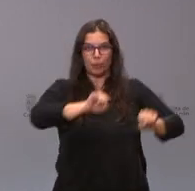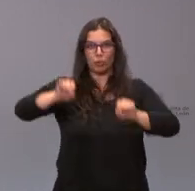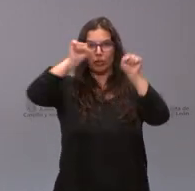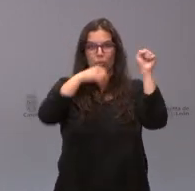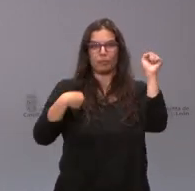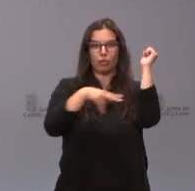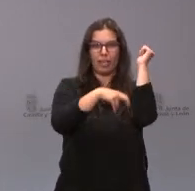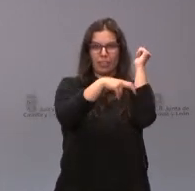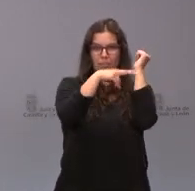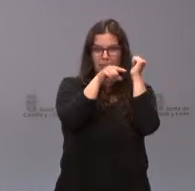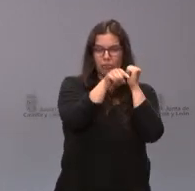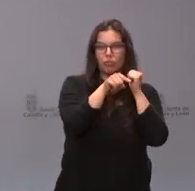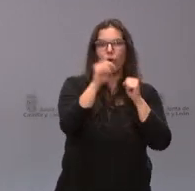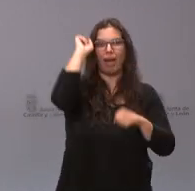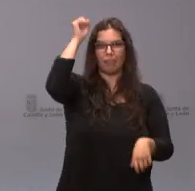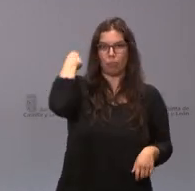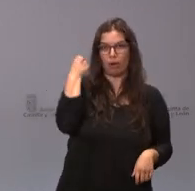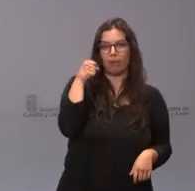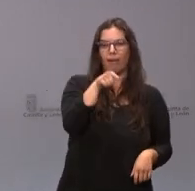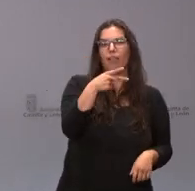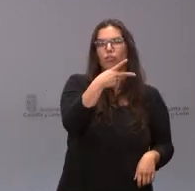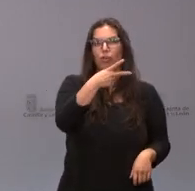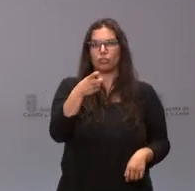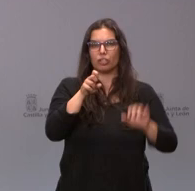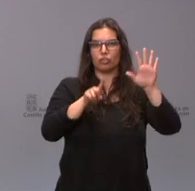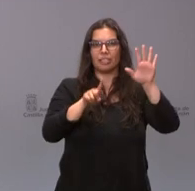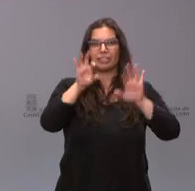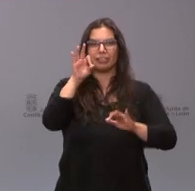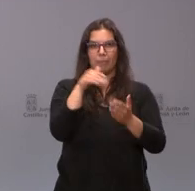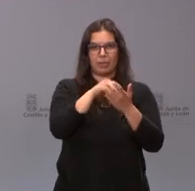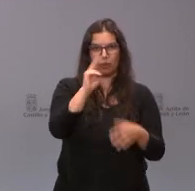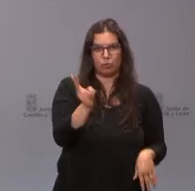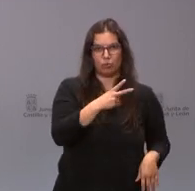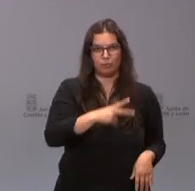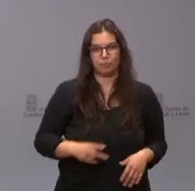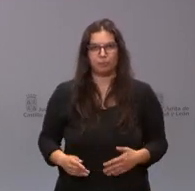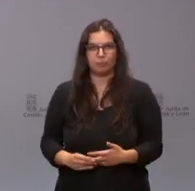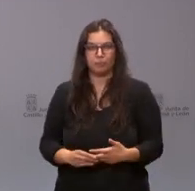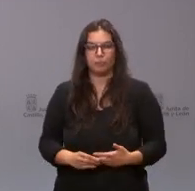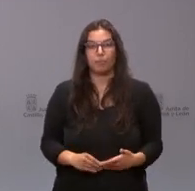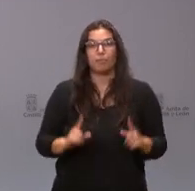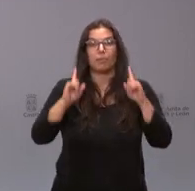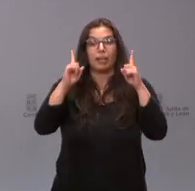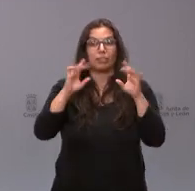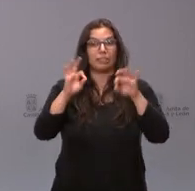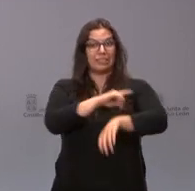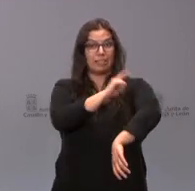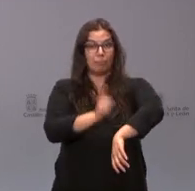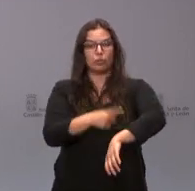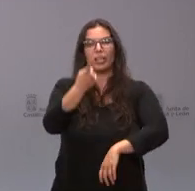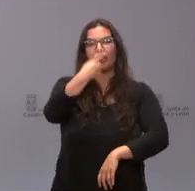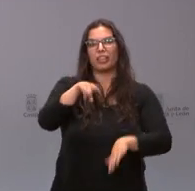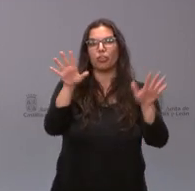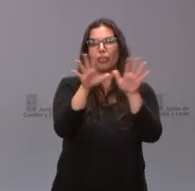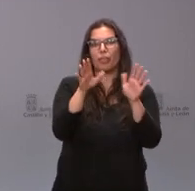arqueológico de Atapuerca, 260.000 euros. En el caso del deporte, 110.000